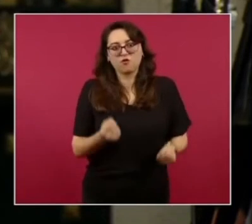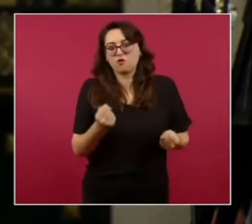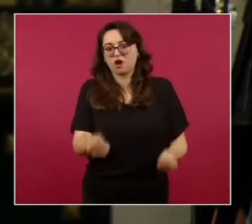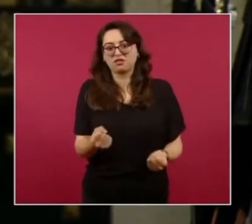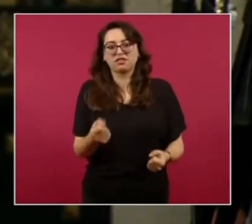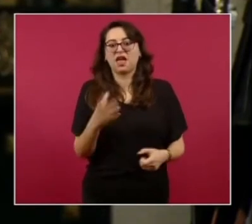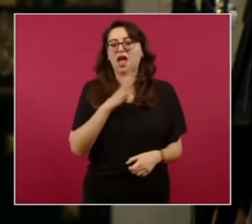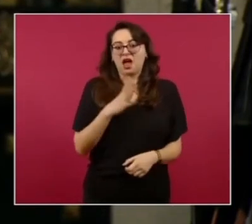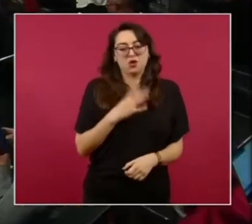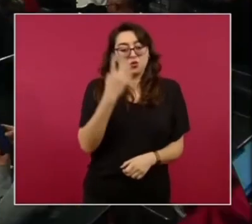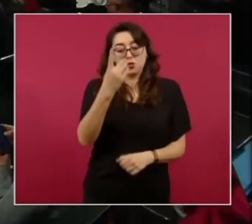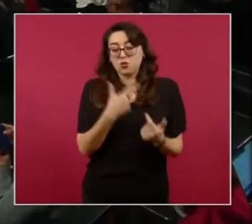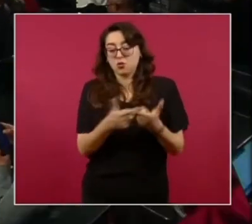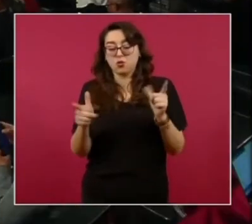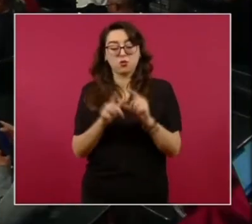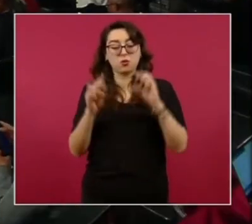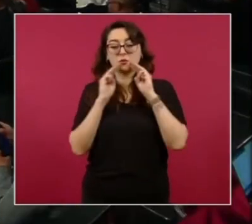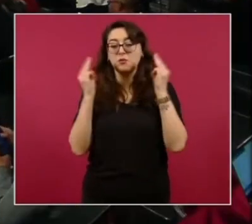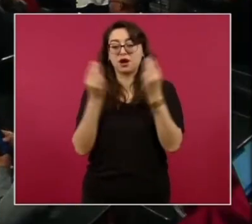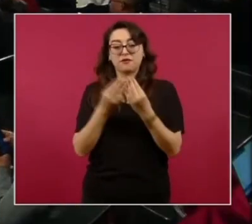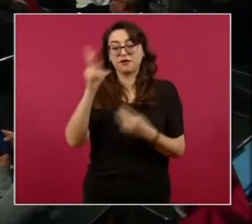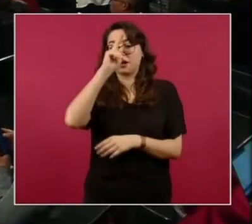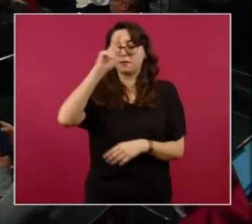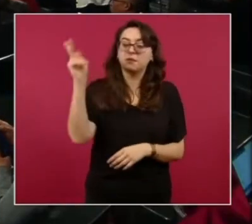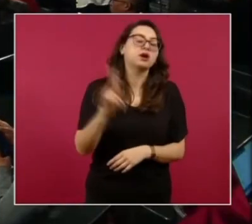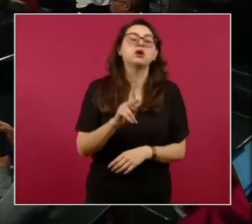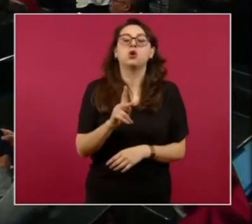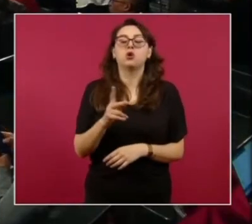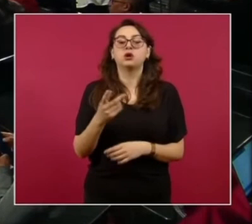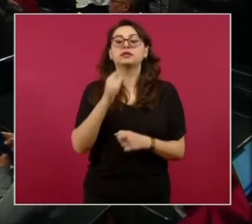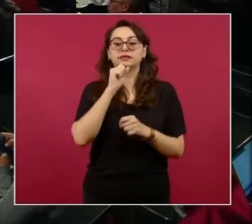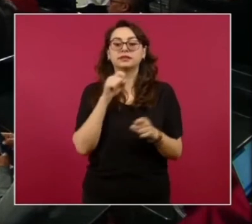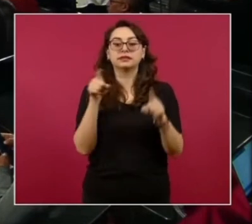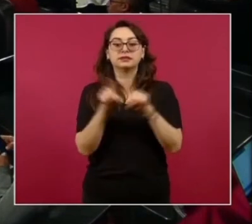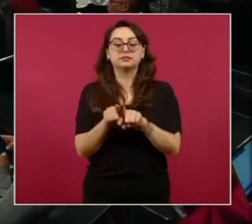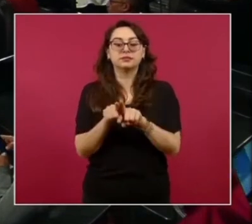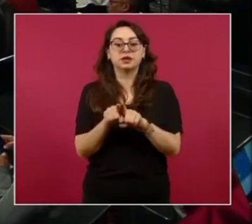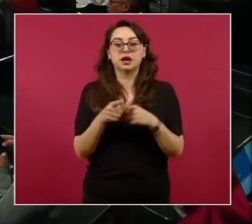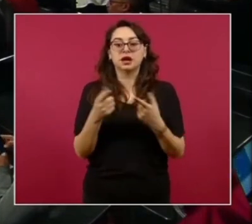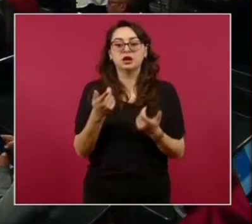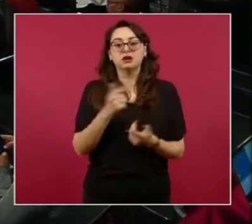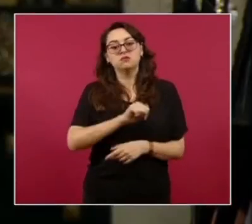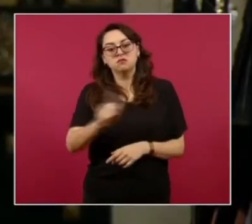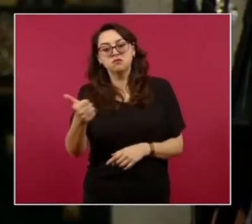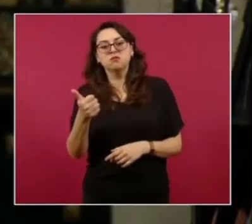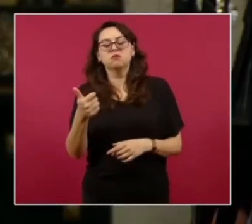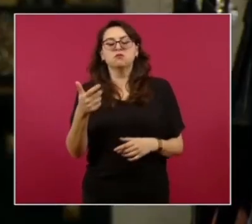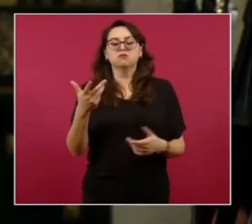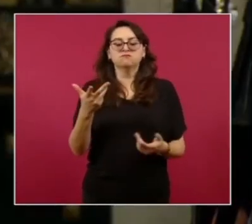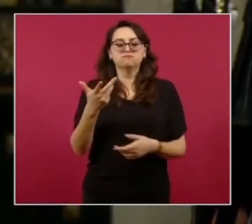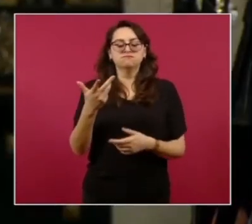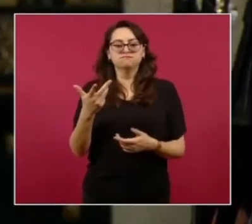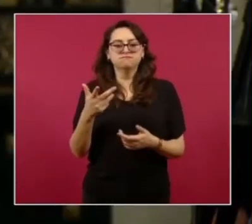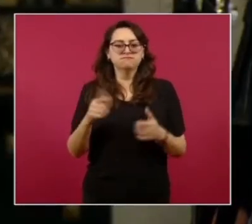mayormente en el estado de Guerrero E incluso, bueno, ya también hemos visto en algunas de las acciones de la propia Guardia